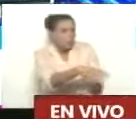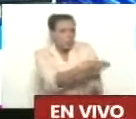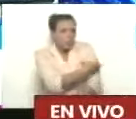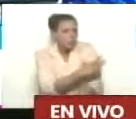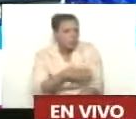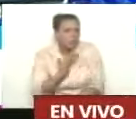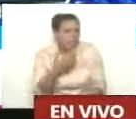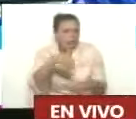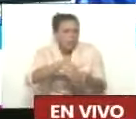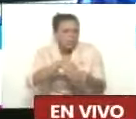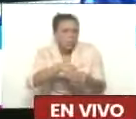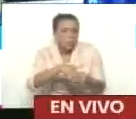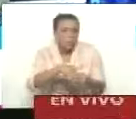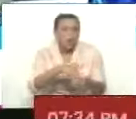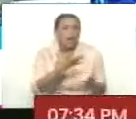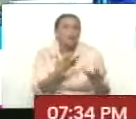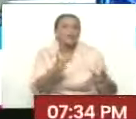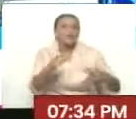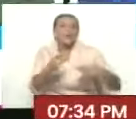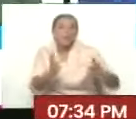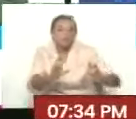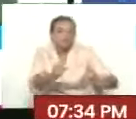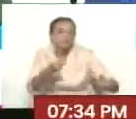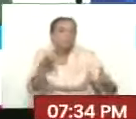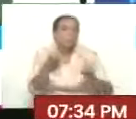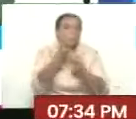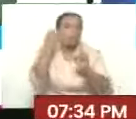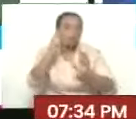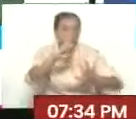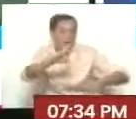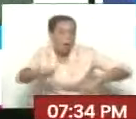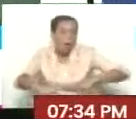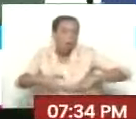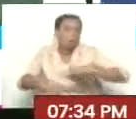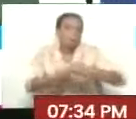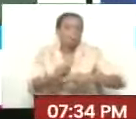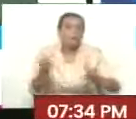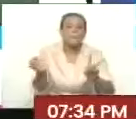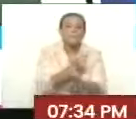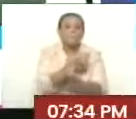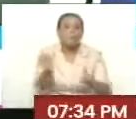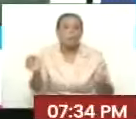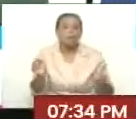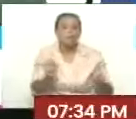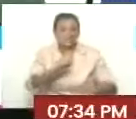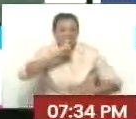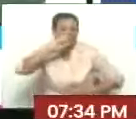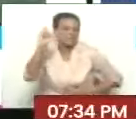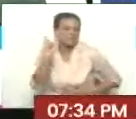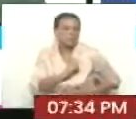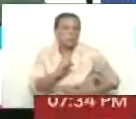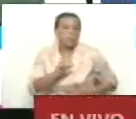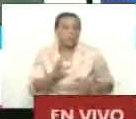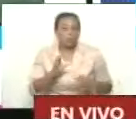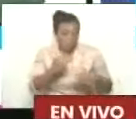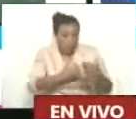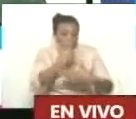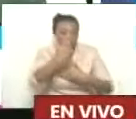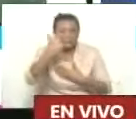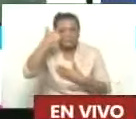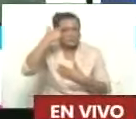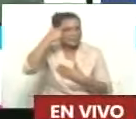Ellos lo que quieren es una contrarrevolución. ¿Es decir? Violencia, odio. Es un proyecto